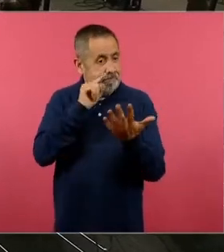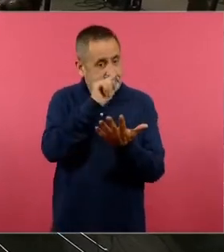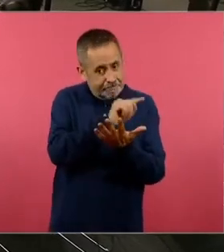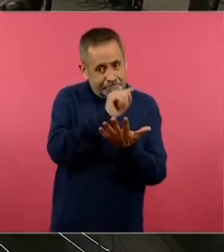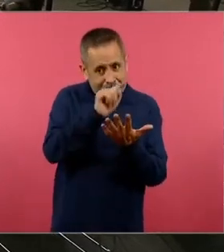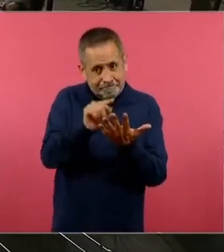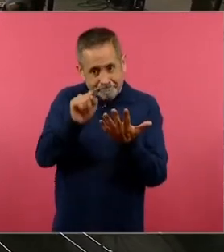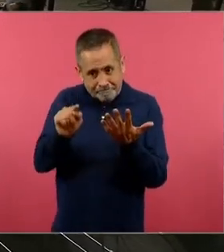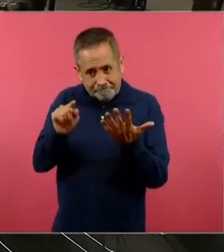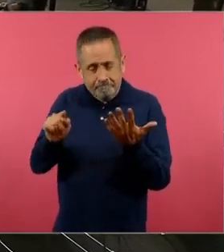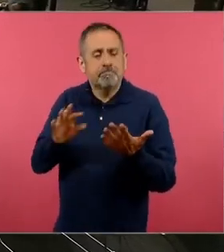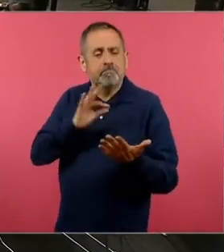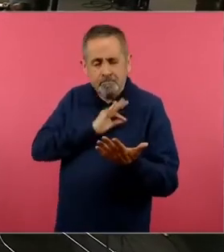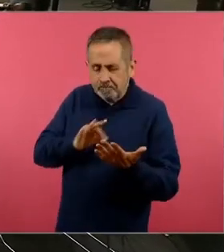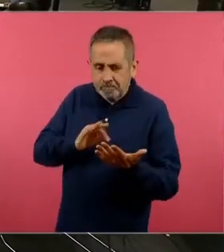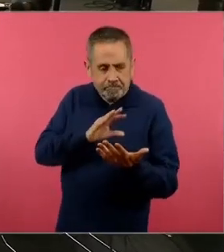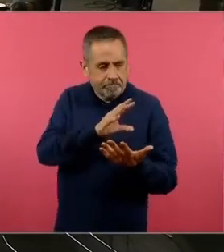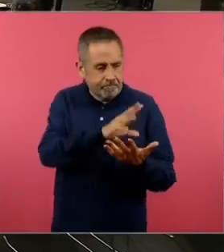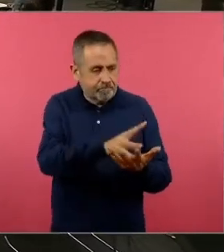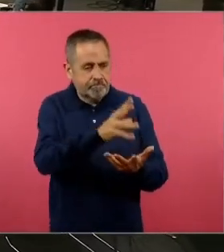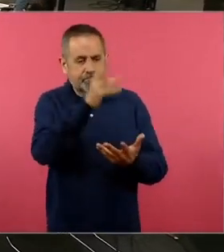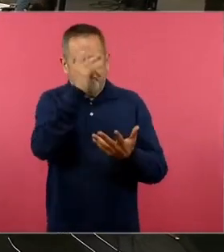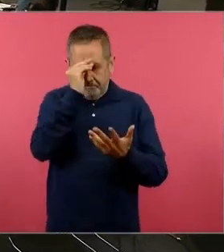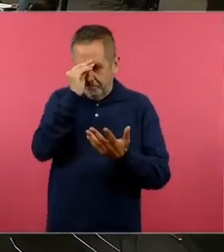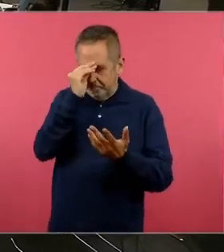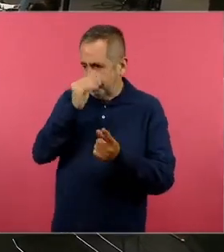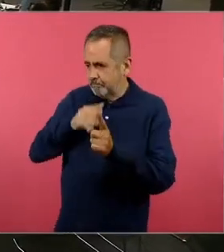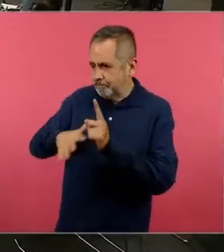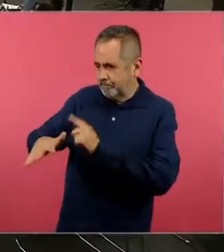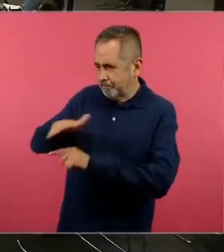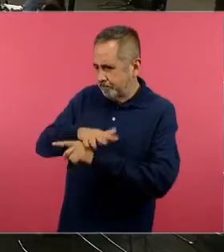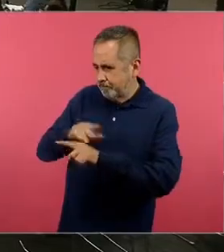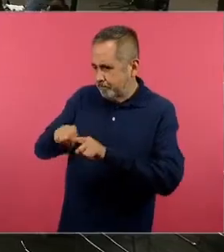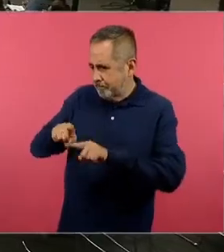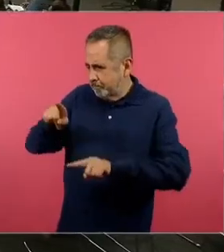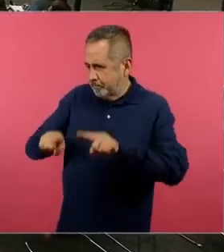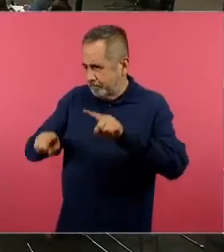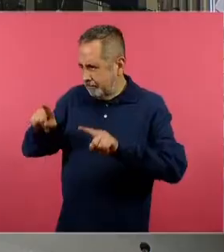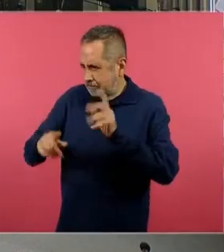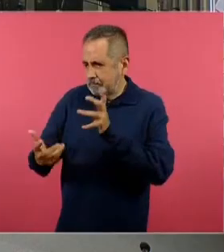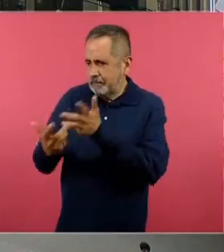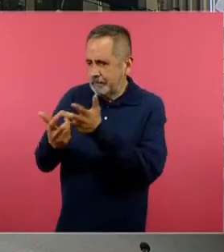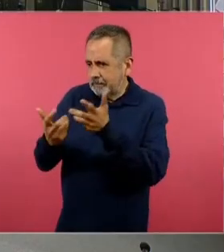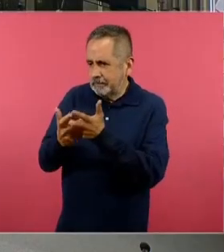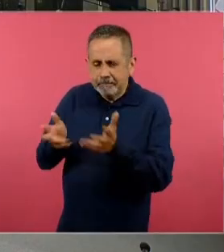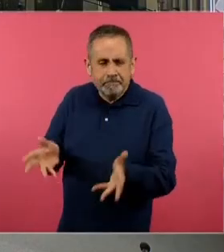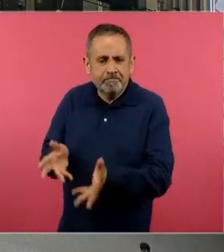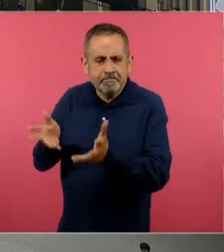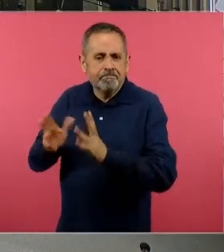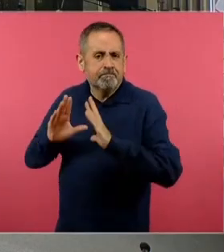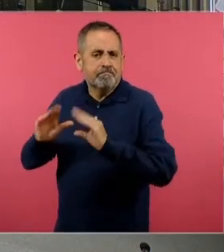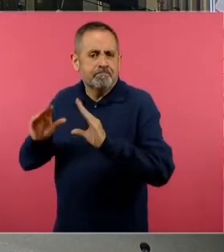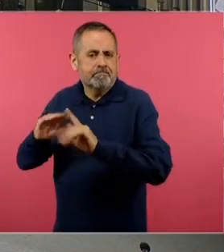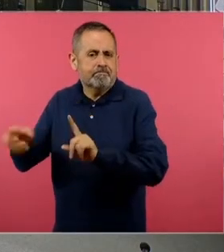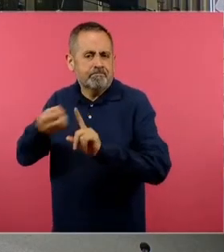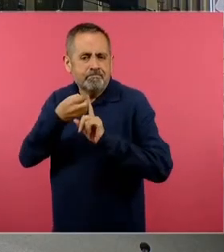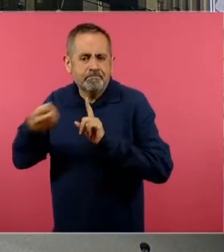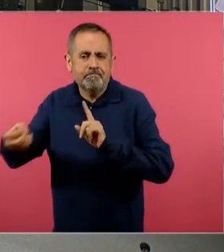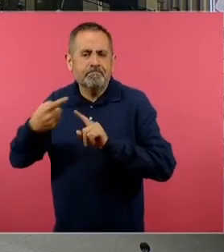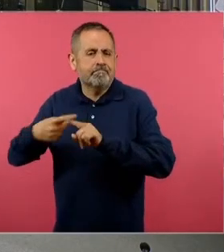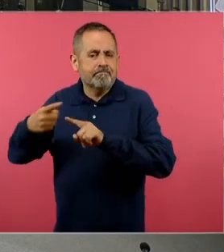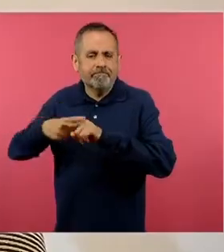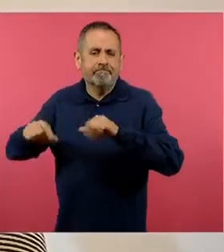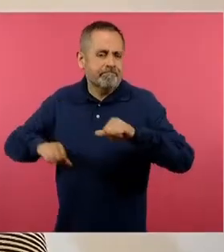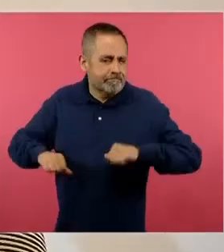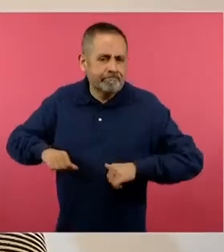puedan justamente insisto a partir de su contexto y de sus procesos de desarrollo de aprendizaje organizar actividades